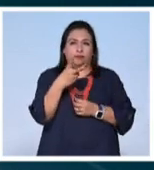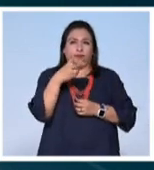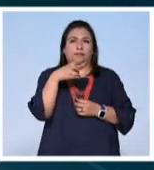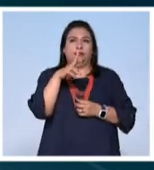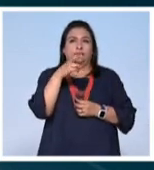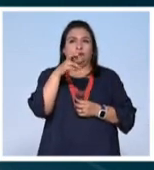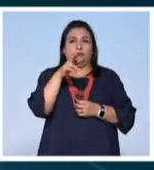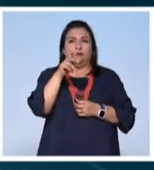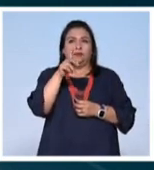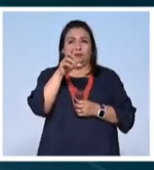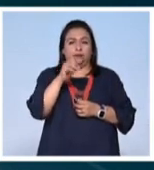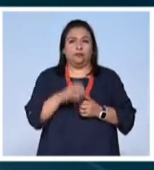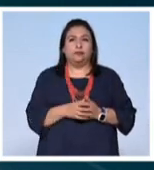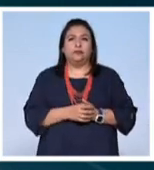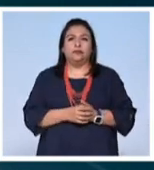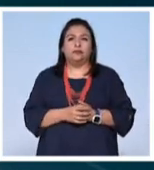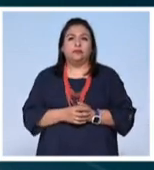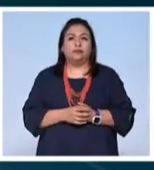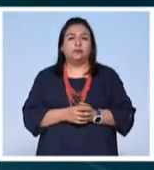Rodrigo Peredo.